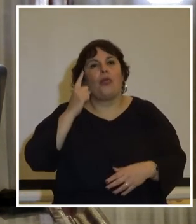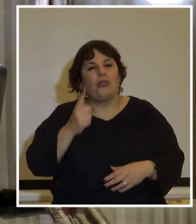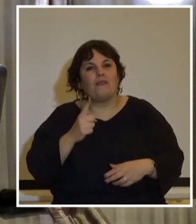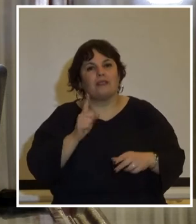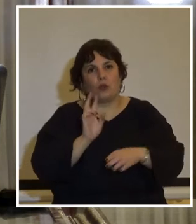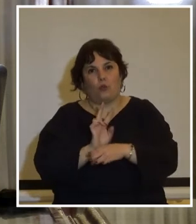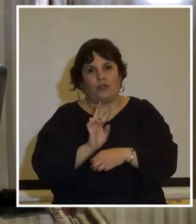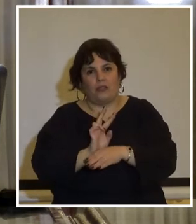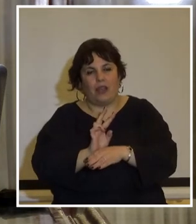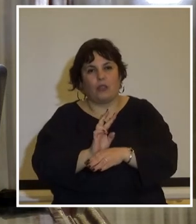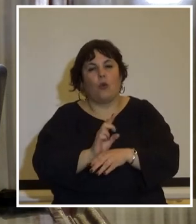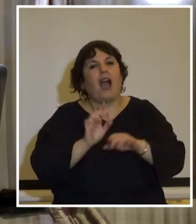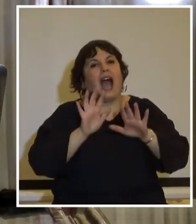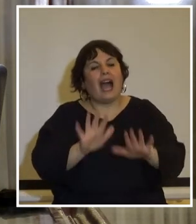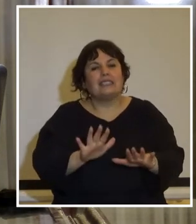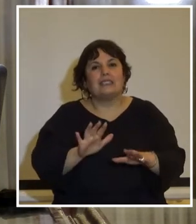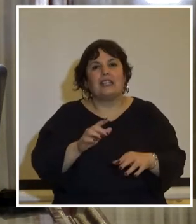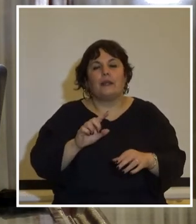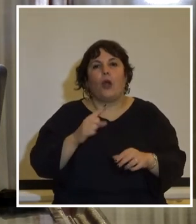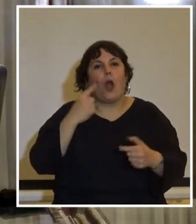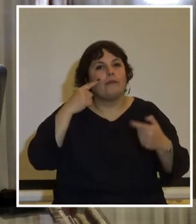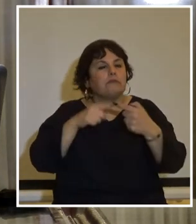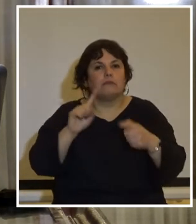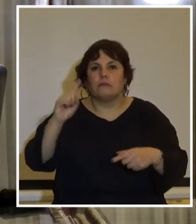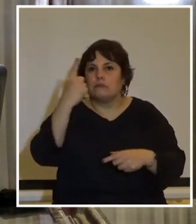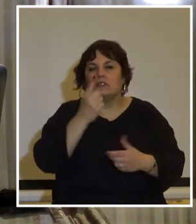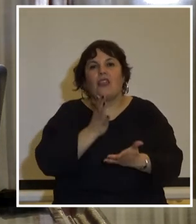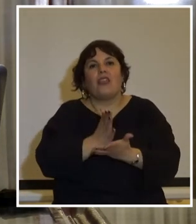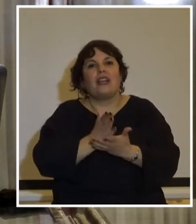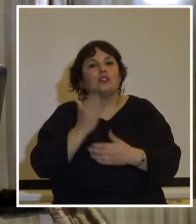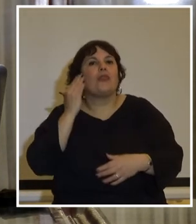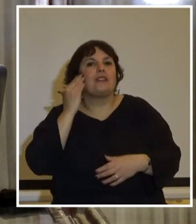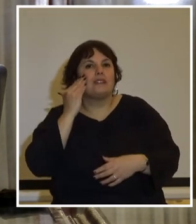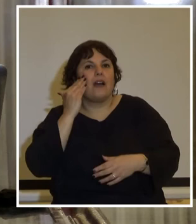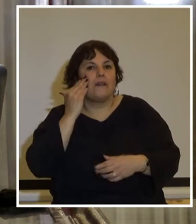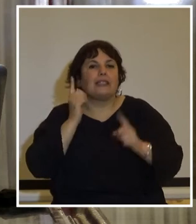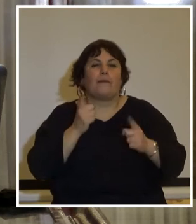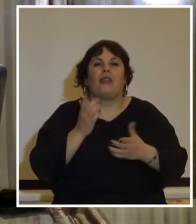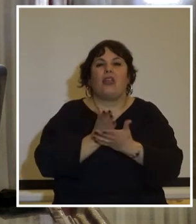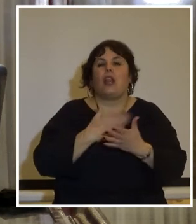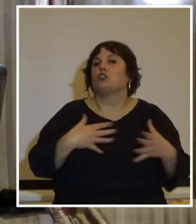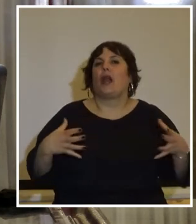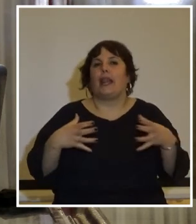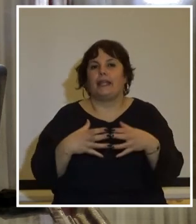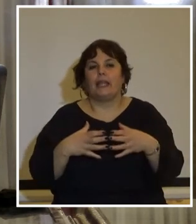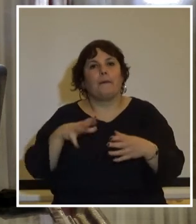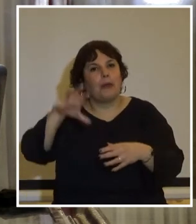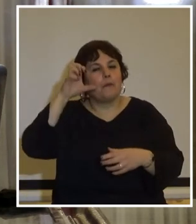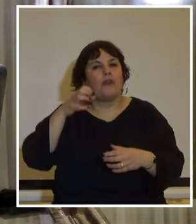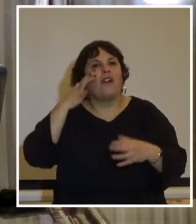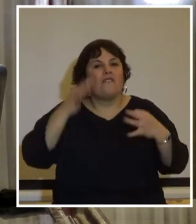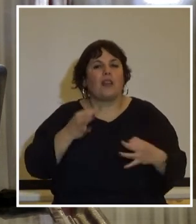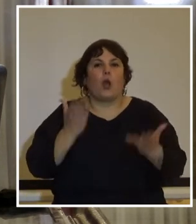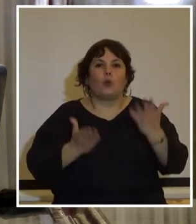preservado tales son las finalidades principales del derecho de saber en tanto que derecho colectivo por memoria verdad y